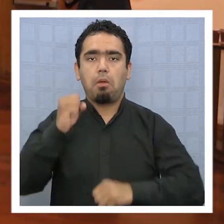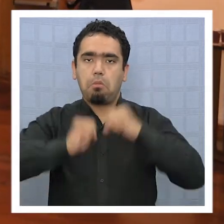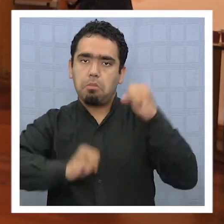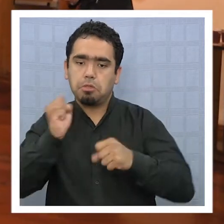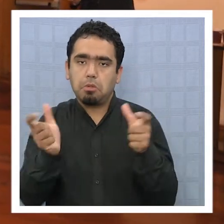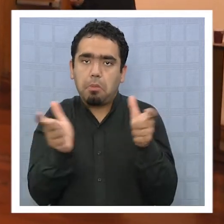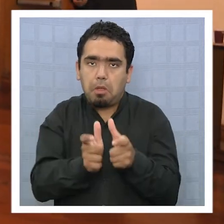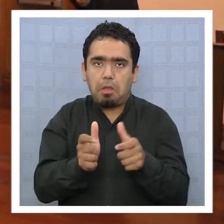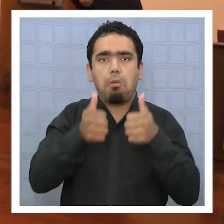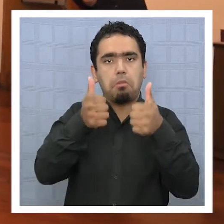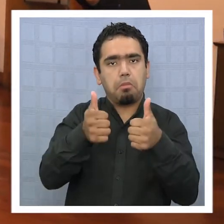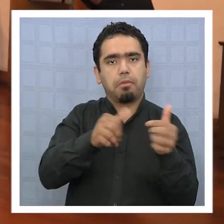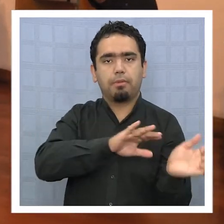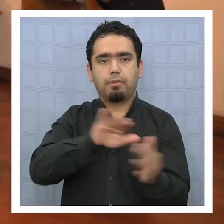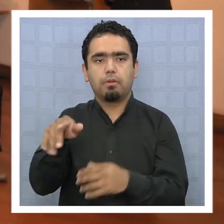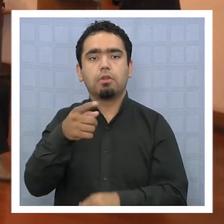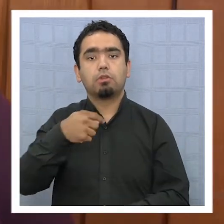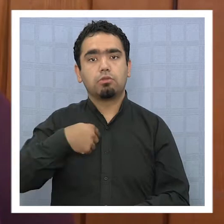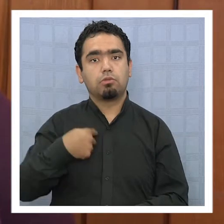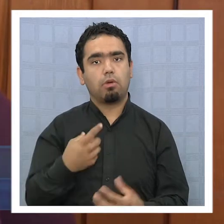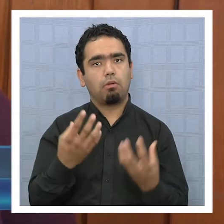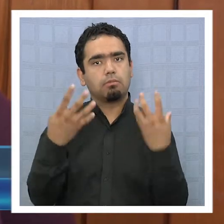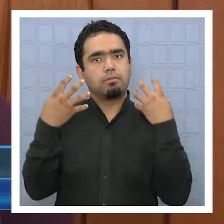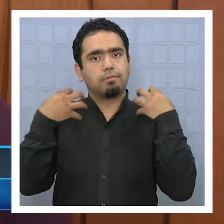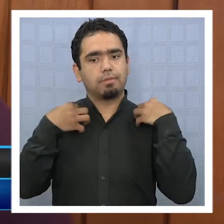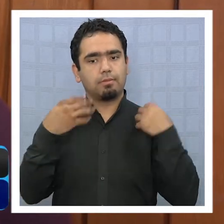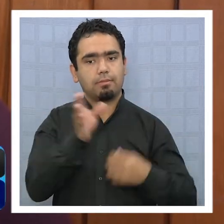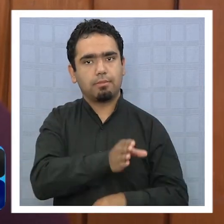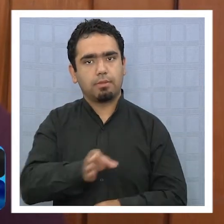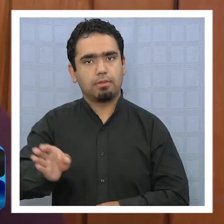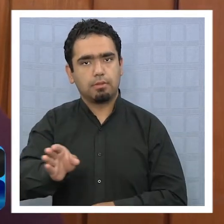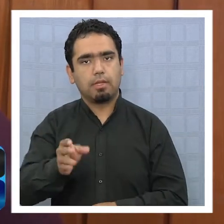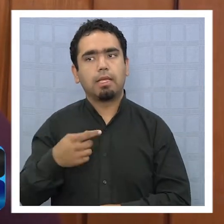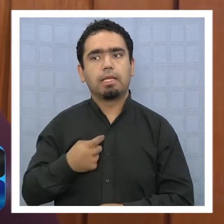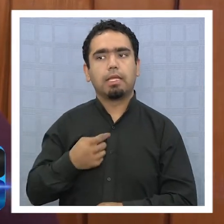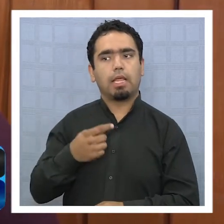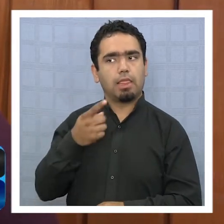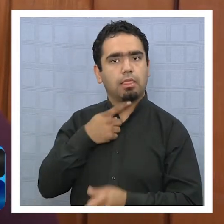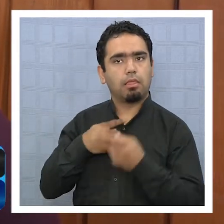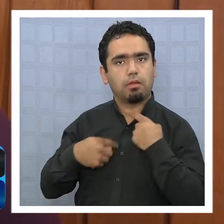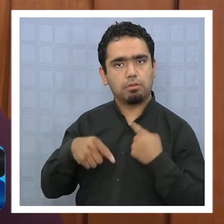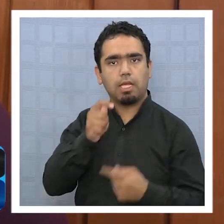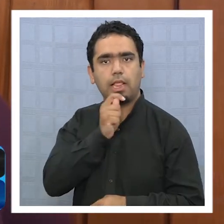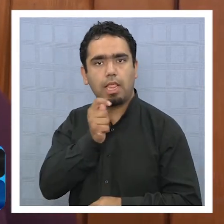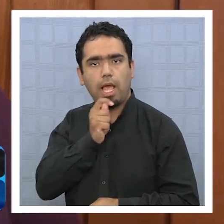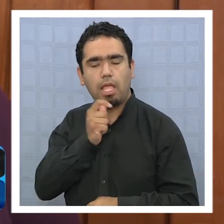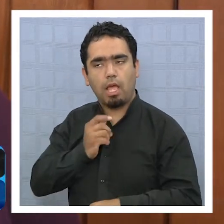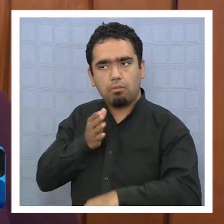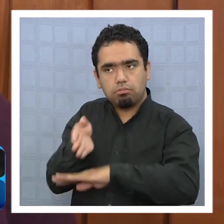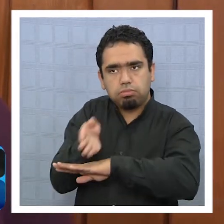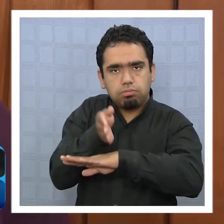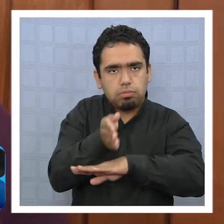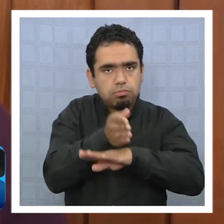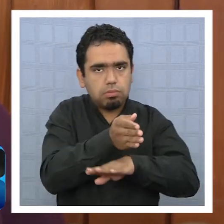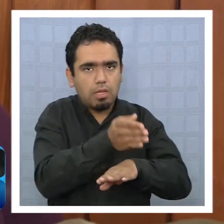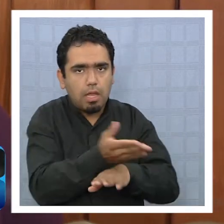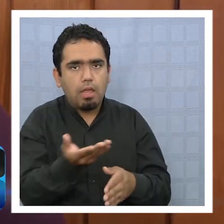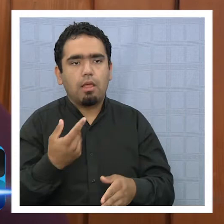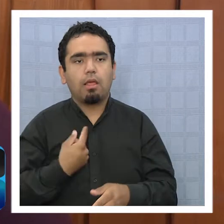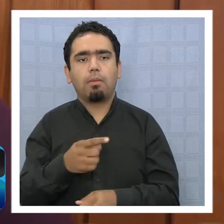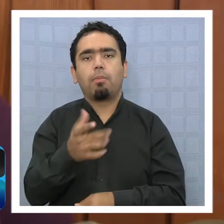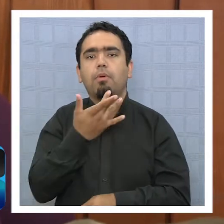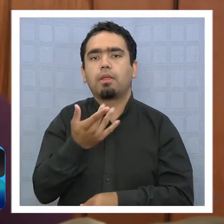personas a cargo, entonces igual me interesan todos los talleres para estar al día con mis trabajadores,